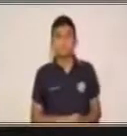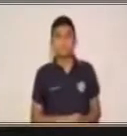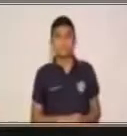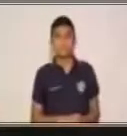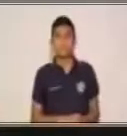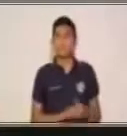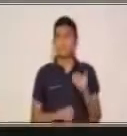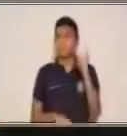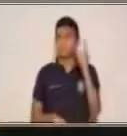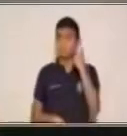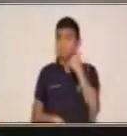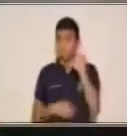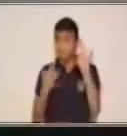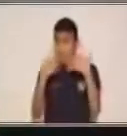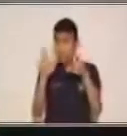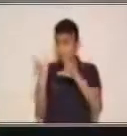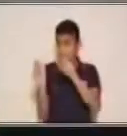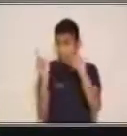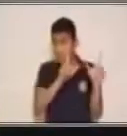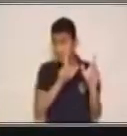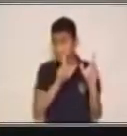¿Listos? ¿Están listos?